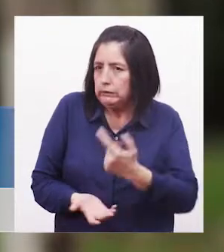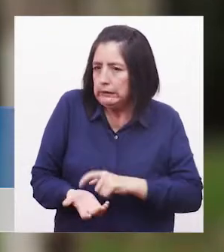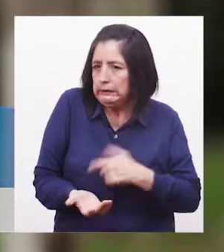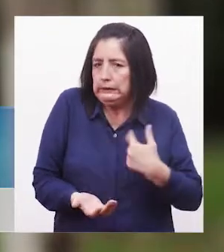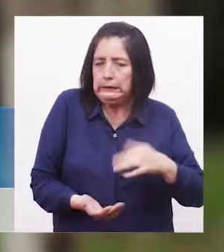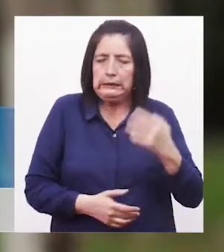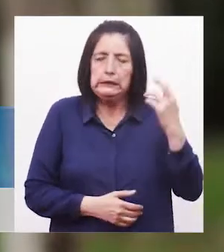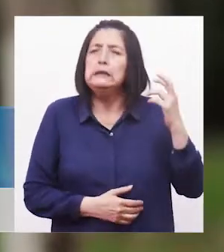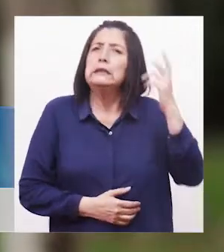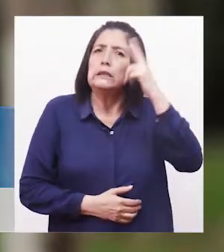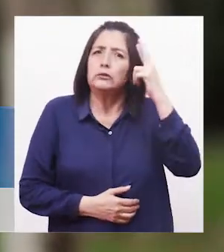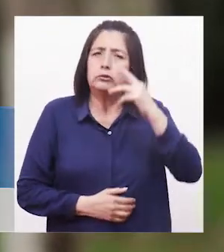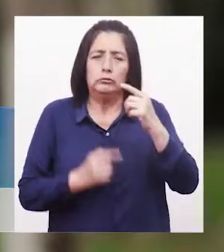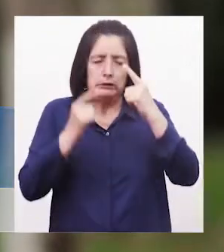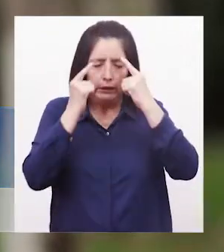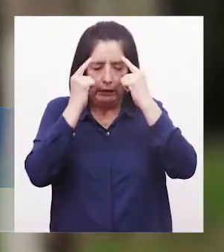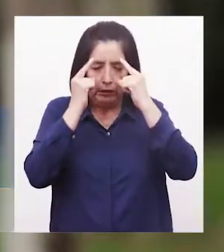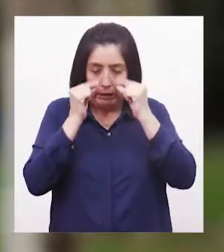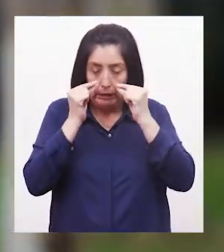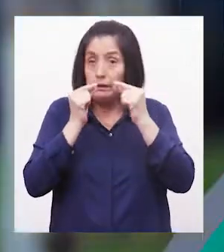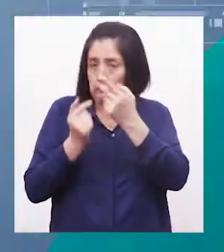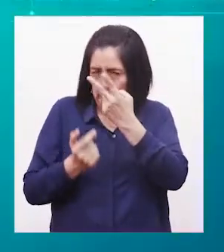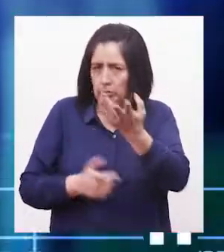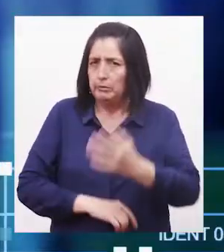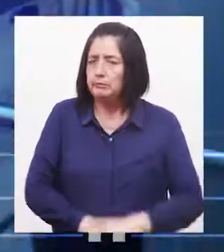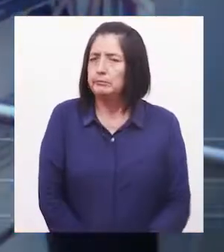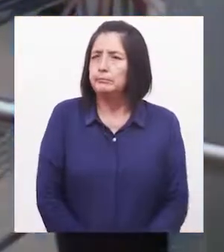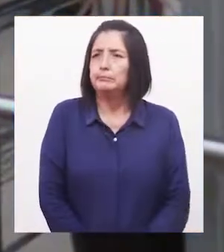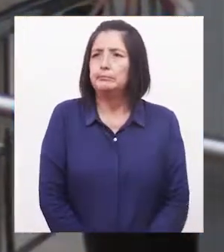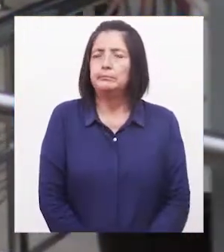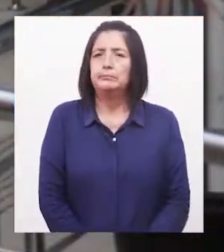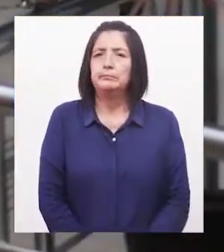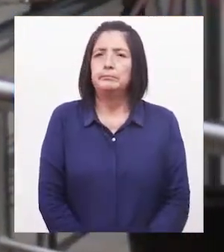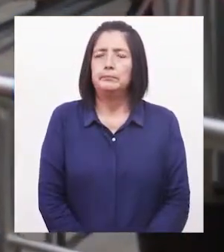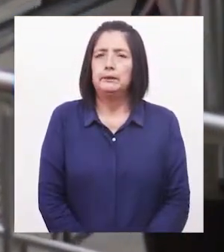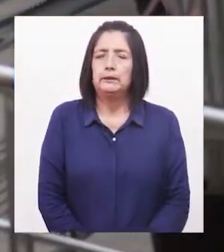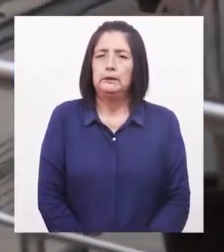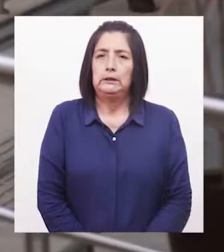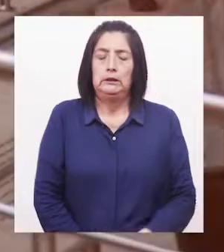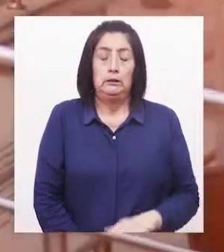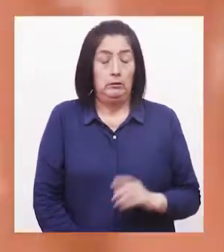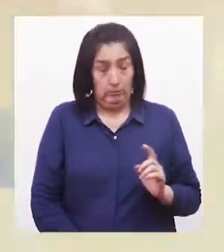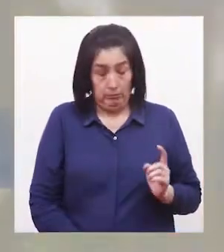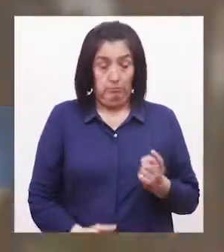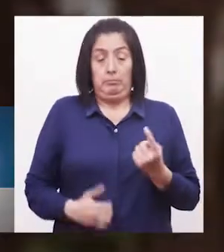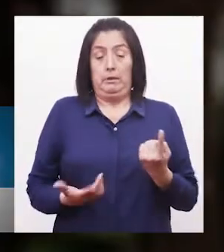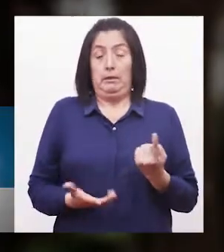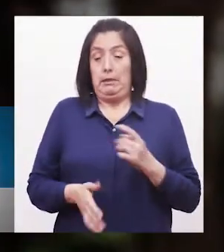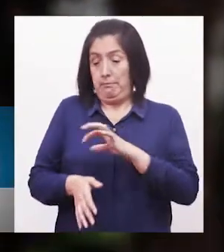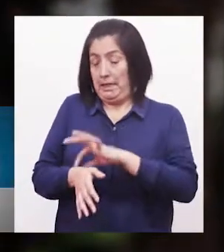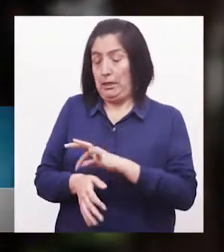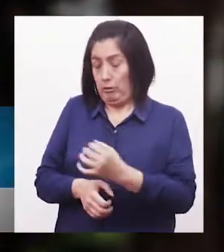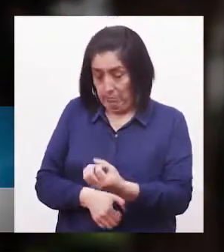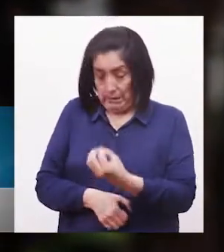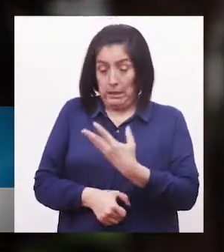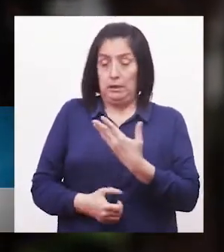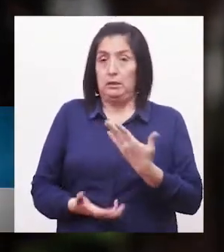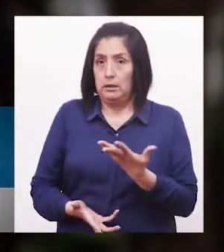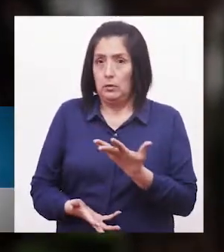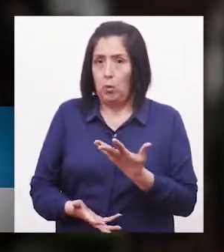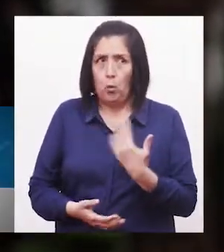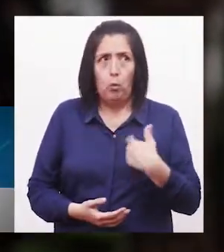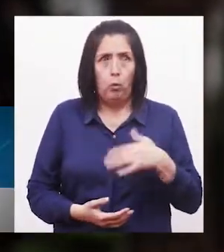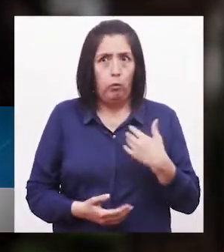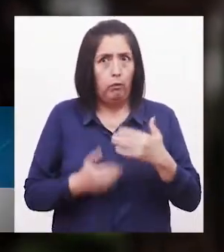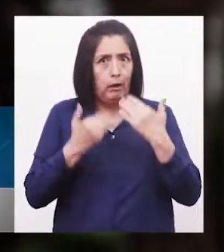causas de la ceguera en nuestro país Vamos a ver de qué se trata La primera reacción del médico fue Dale